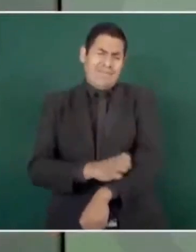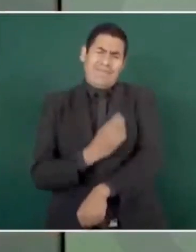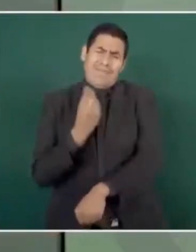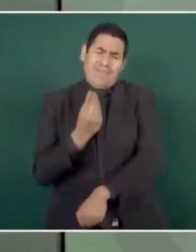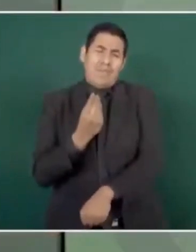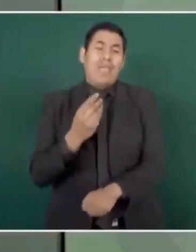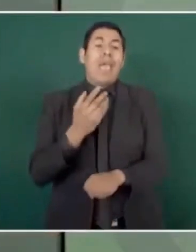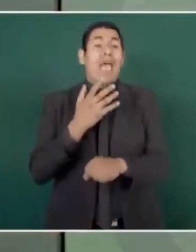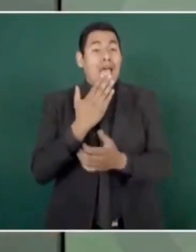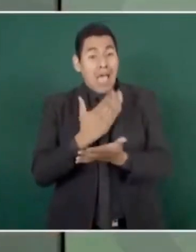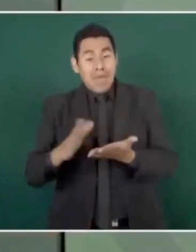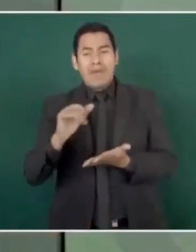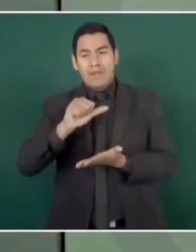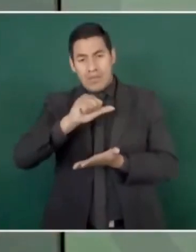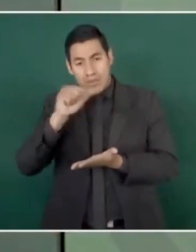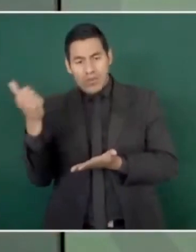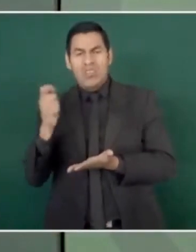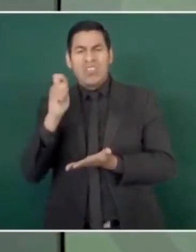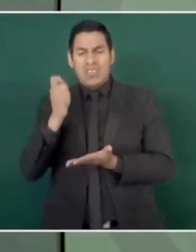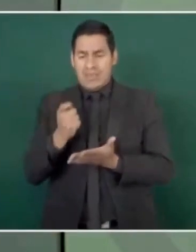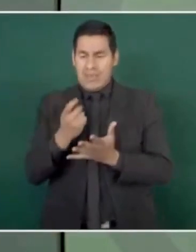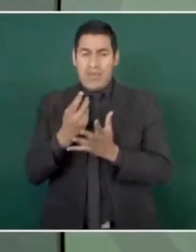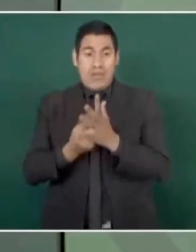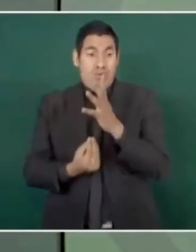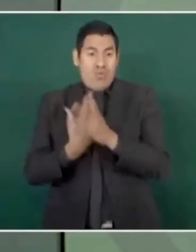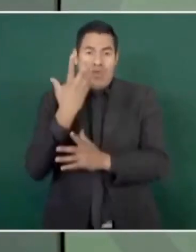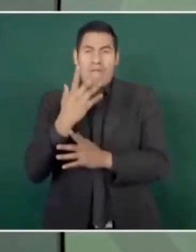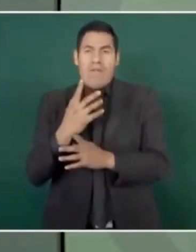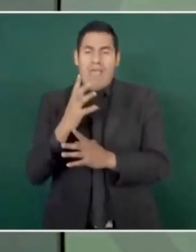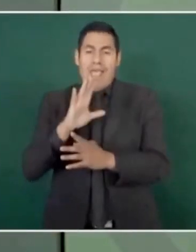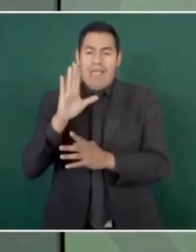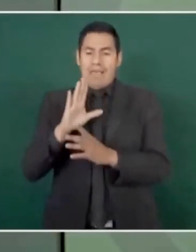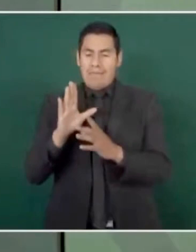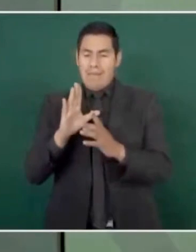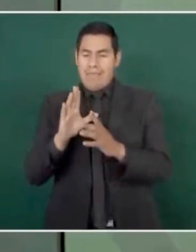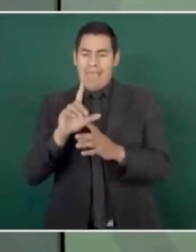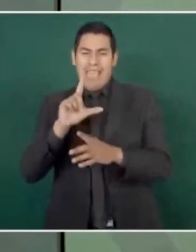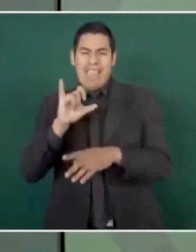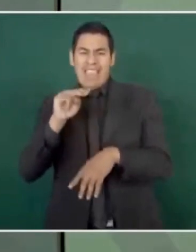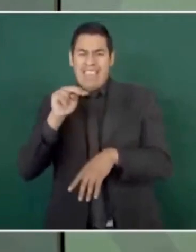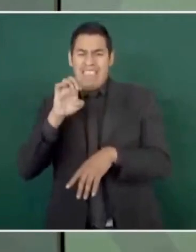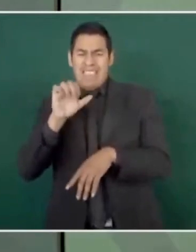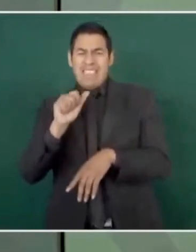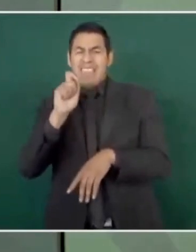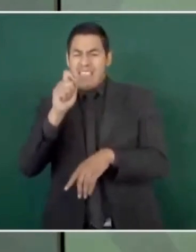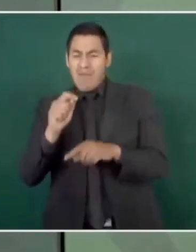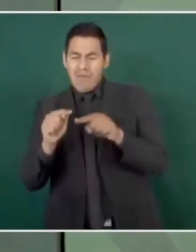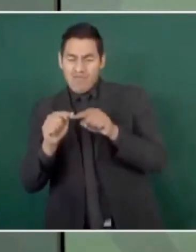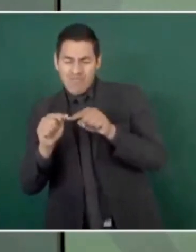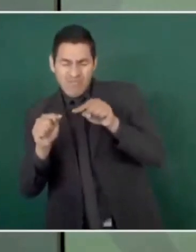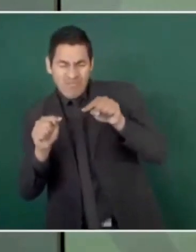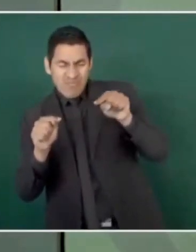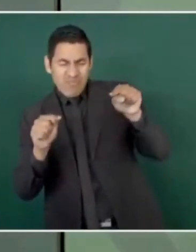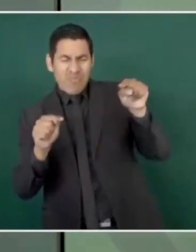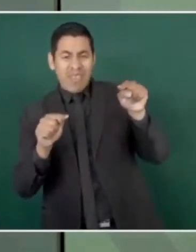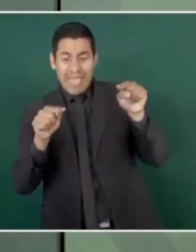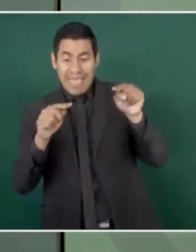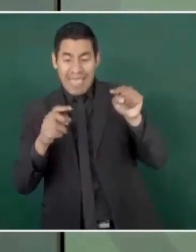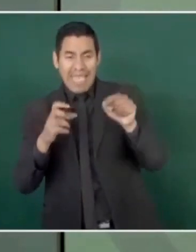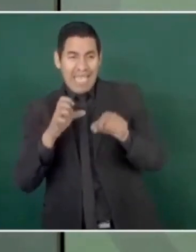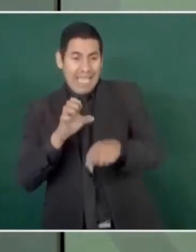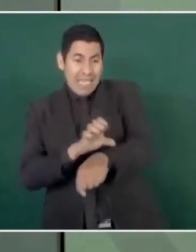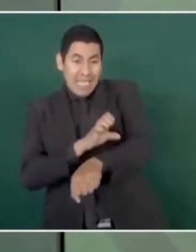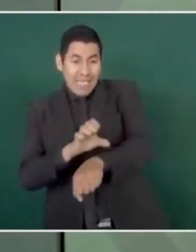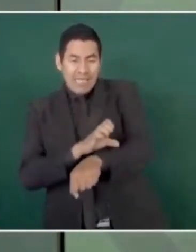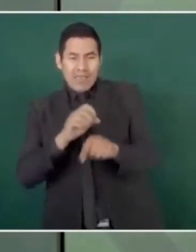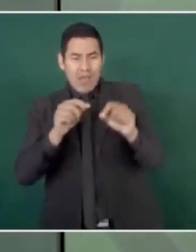línea, estamos, una línea muy importante por todo el Pacífico que va a poder sacar esa electricidad hacia